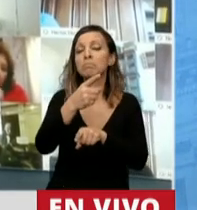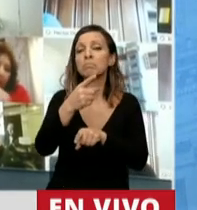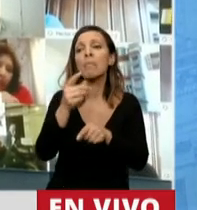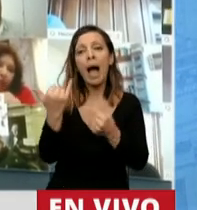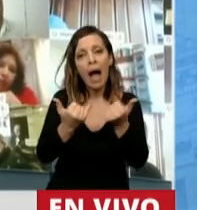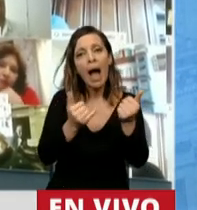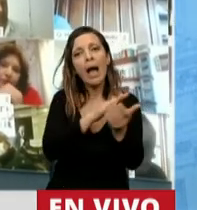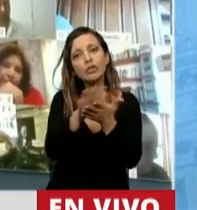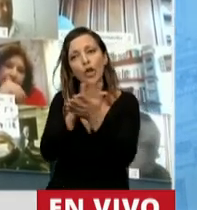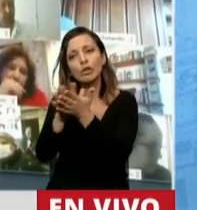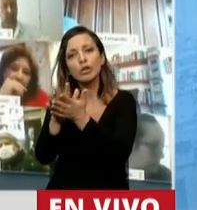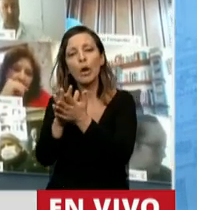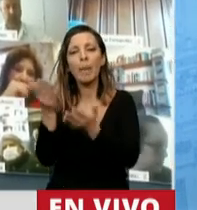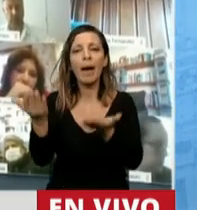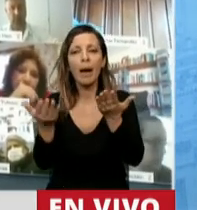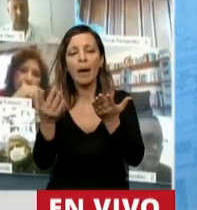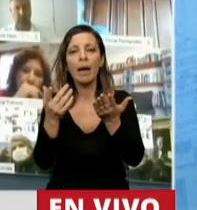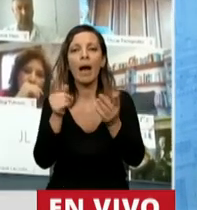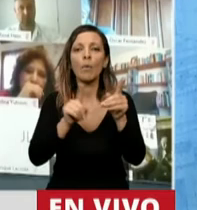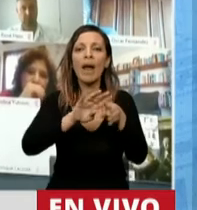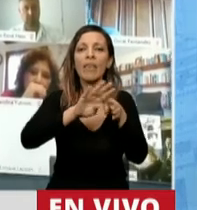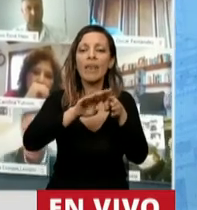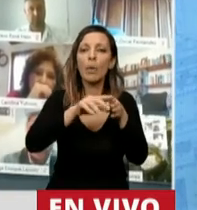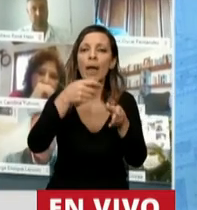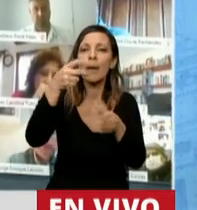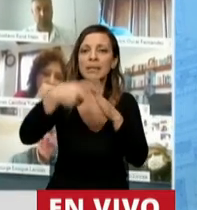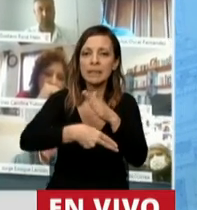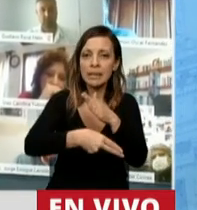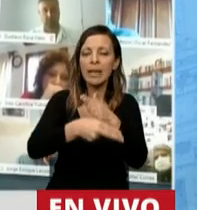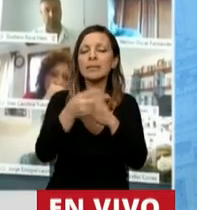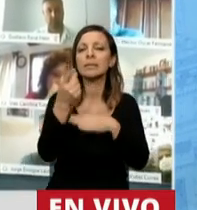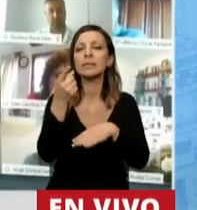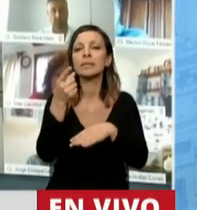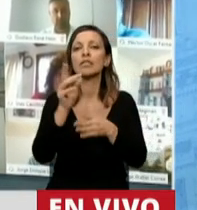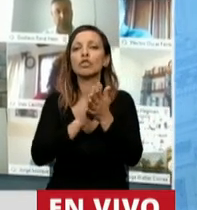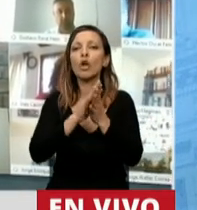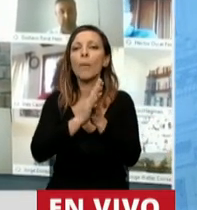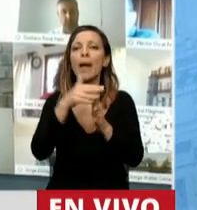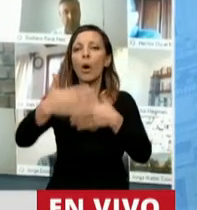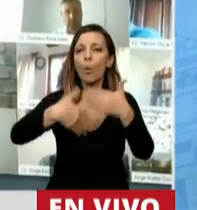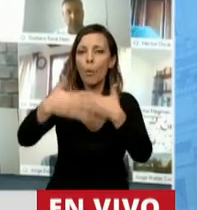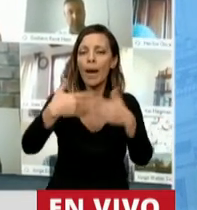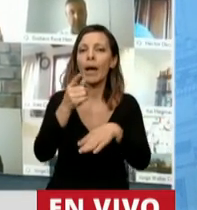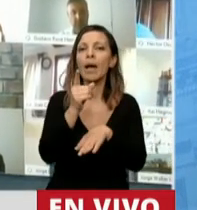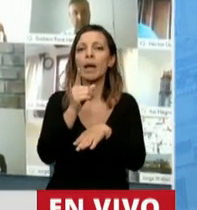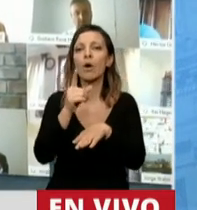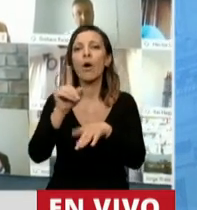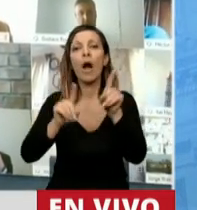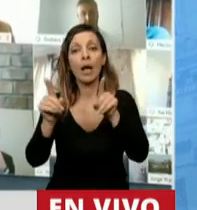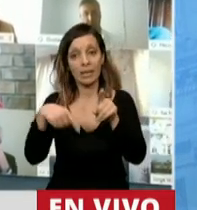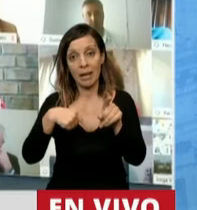entre las deudas vencidas aquellas provenientes de combustible y del juego, ya que la moratoria vigente los excluye